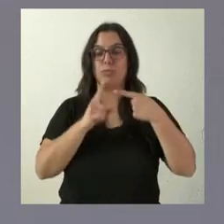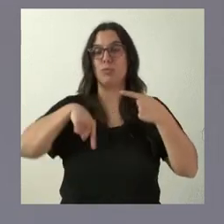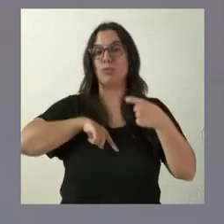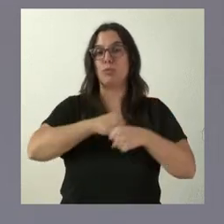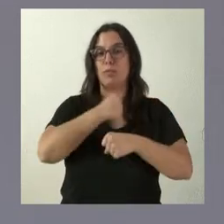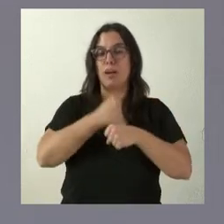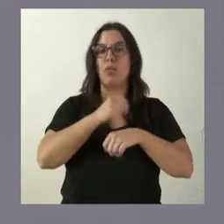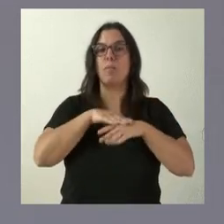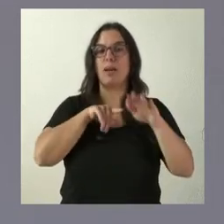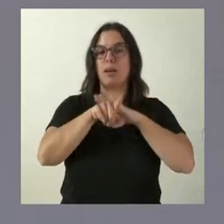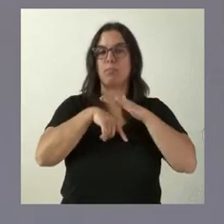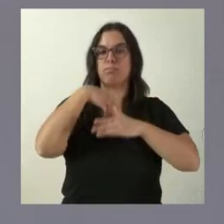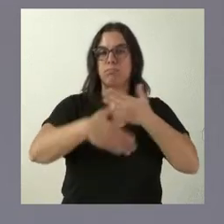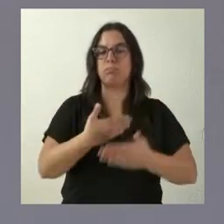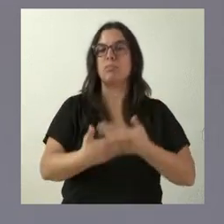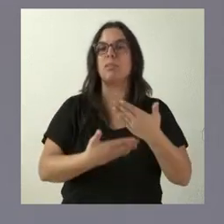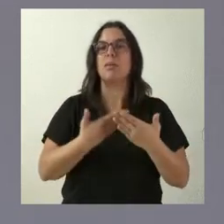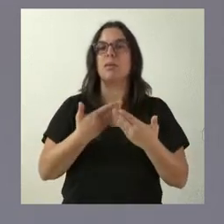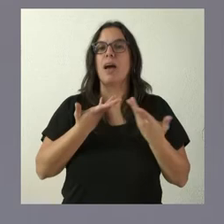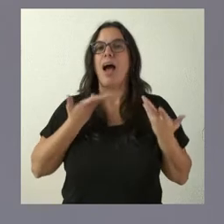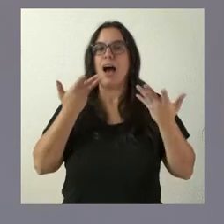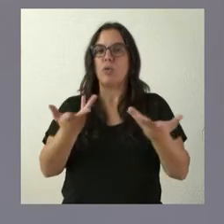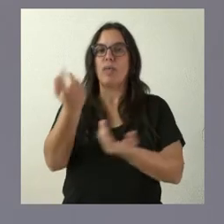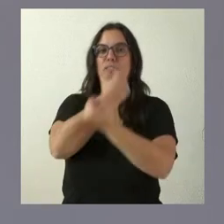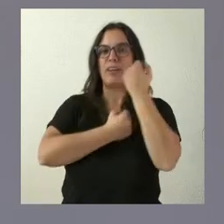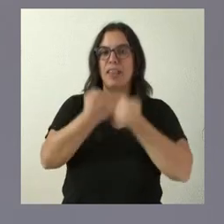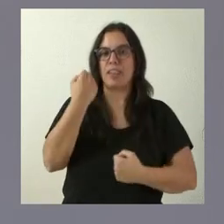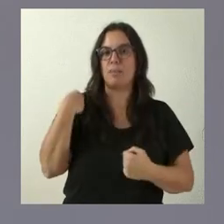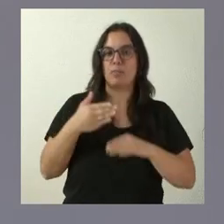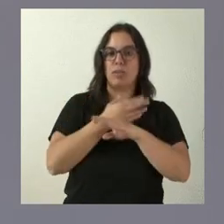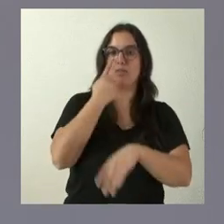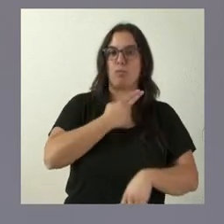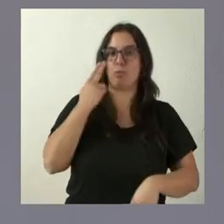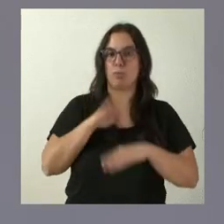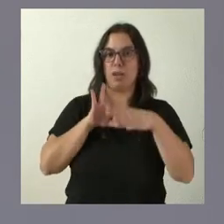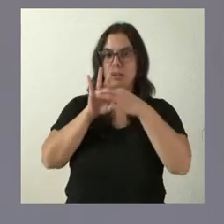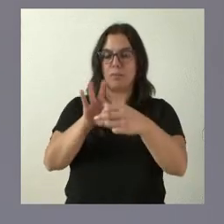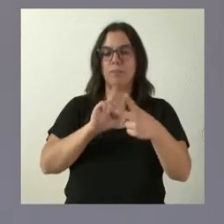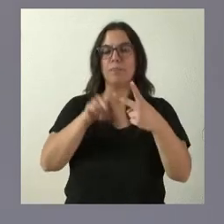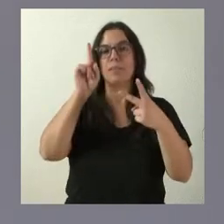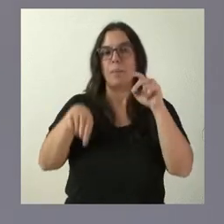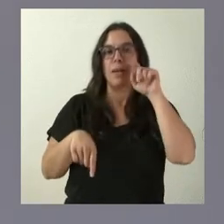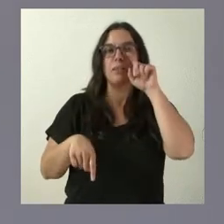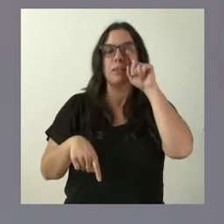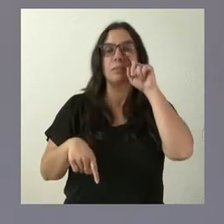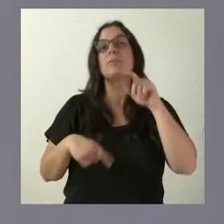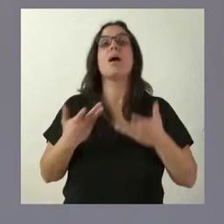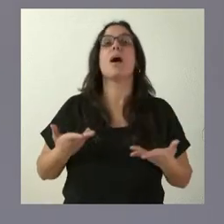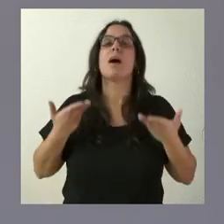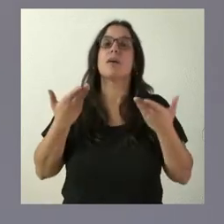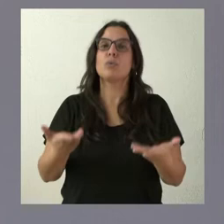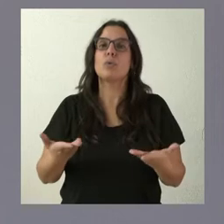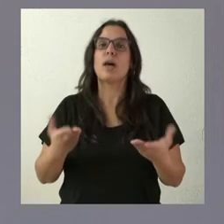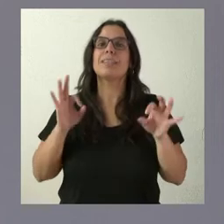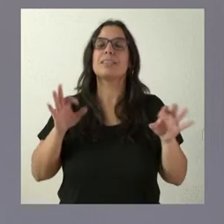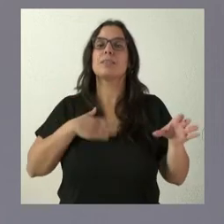en la tramitación de la ayuda financiera que habíamos comprometido para Switch Mobility y también en la ayuda de la